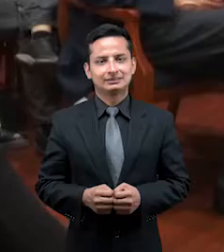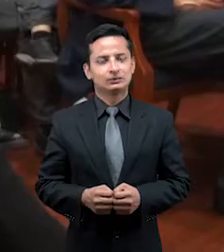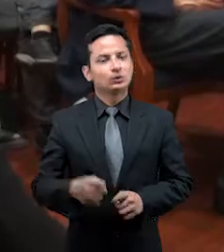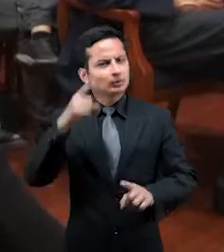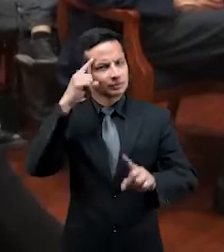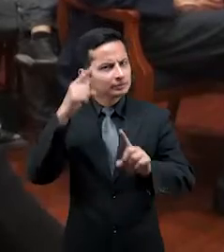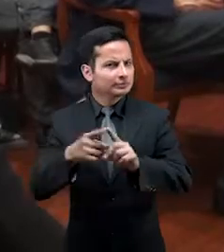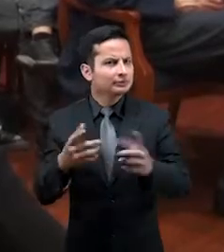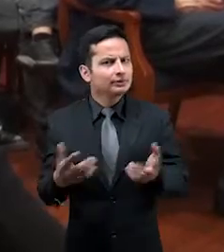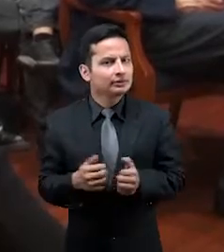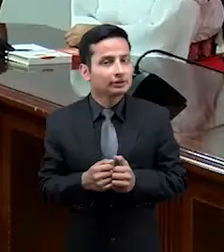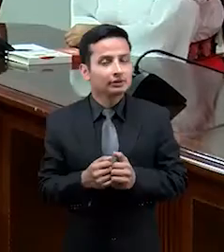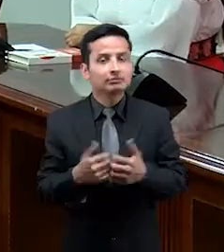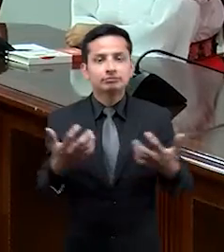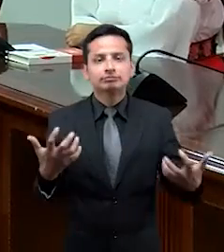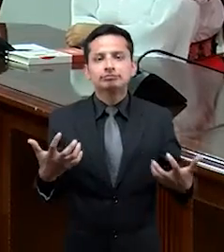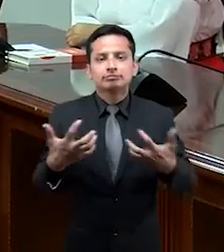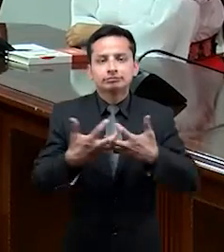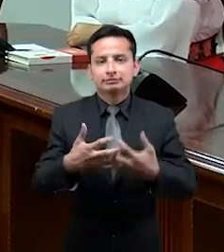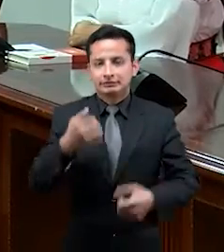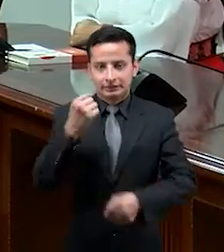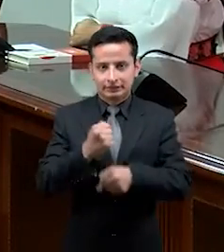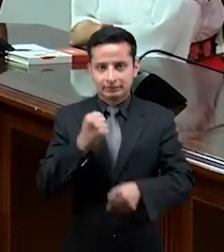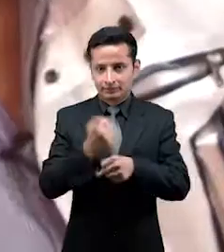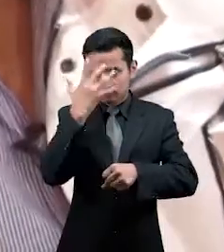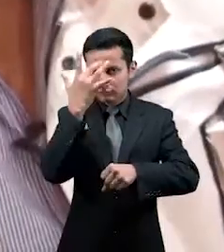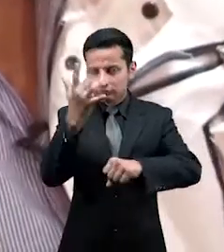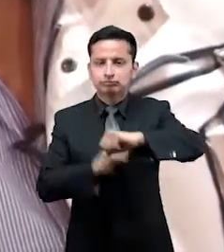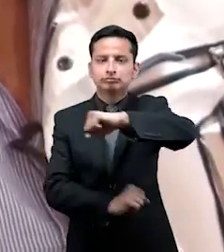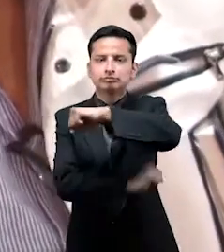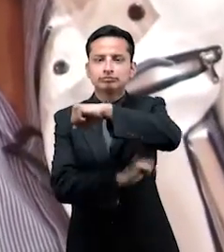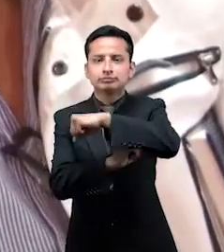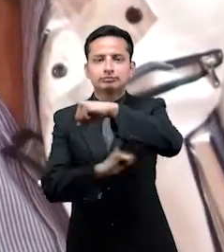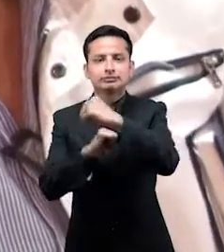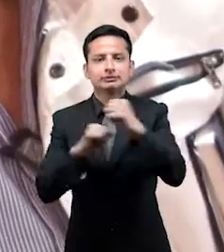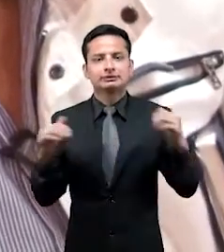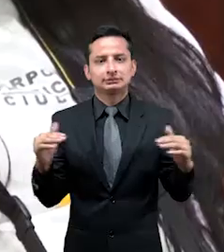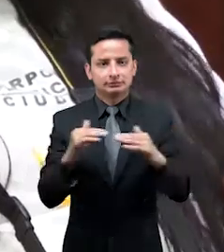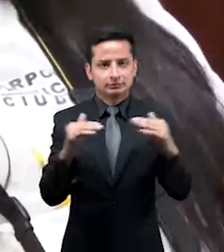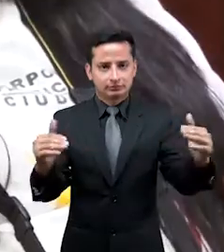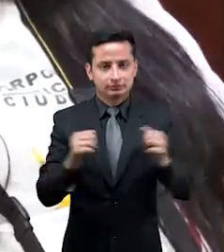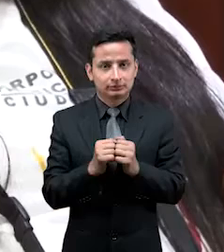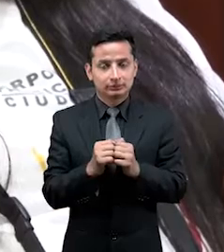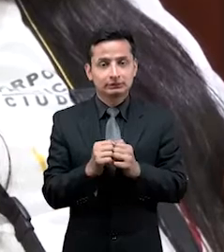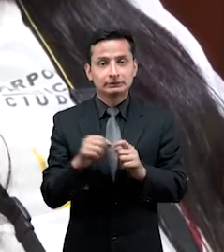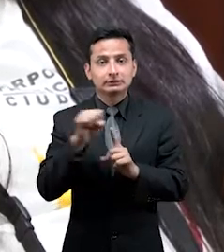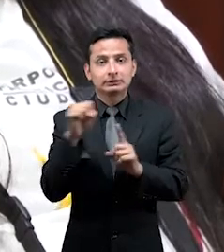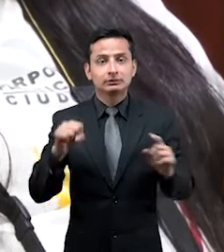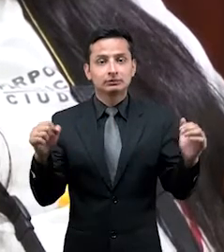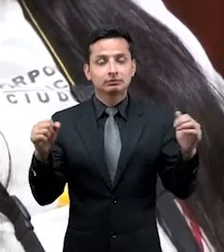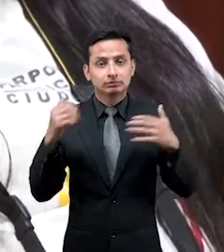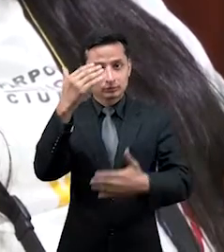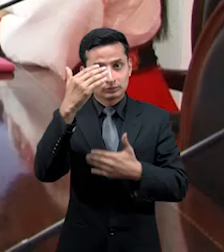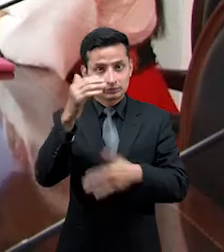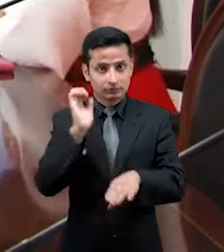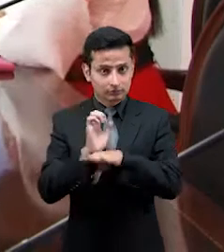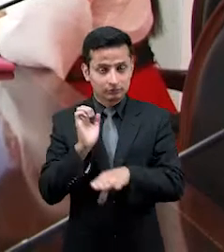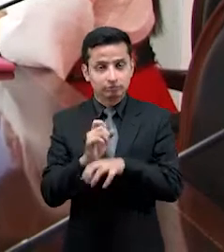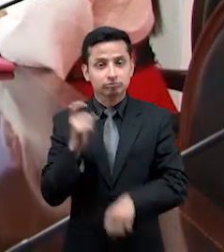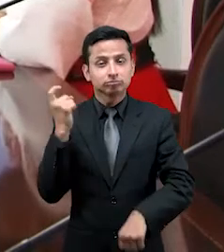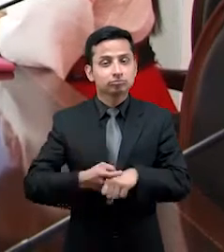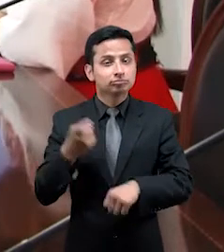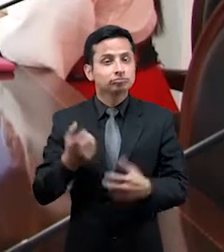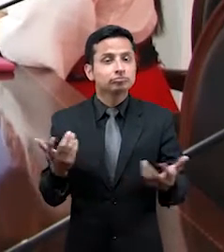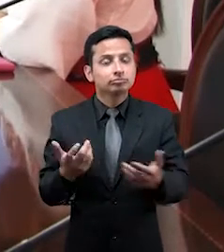Con el objetivo de realizar acciones conjuntas a favor del fortalecimiento de la democracia y el sistema político en el Ecuador, y